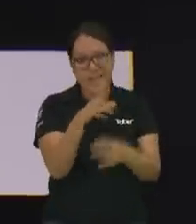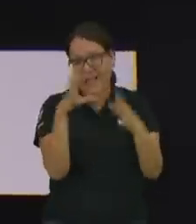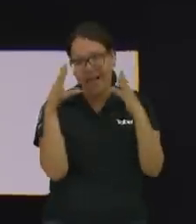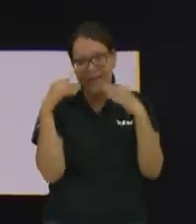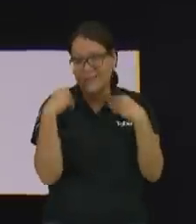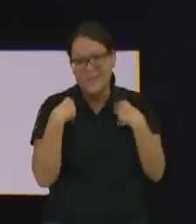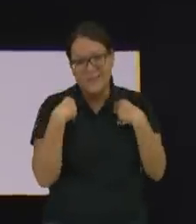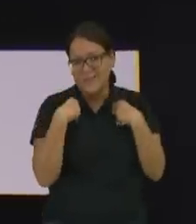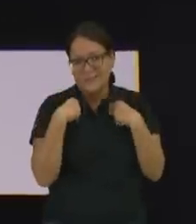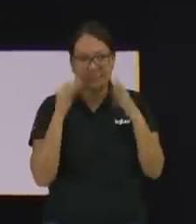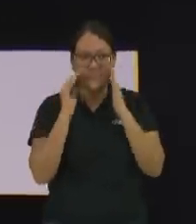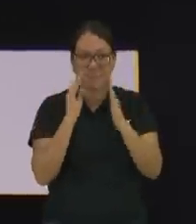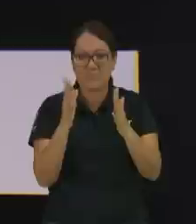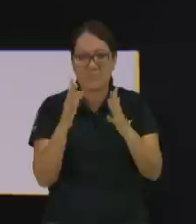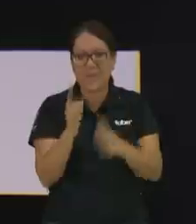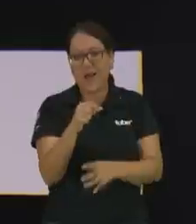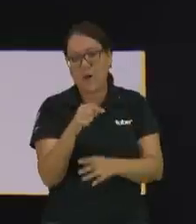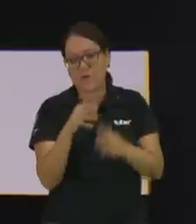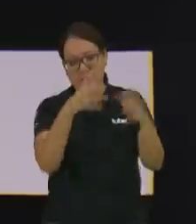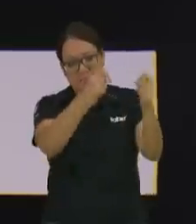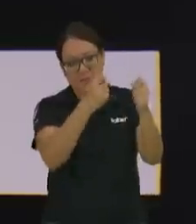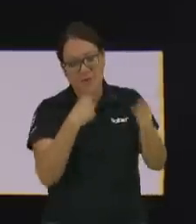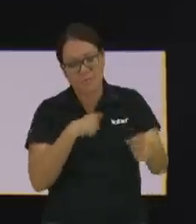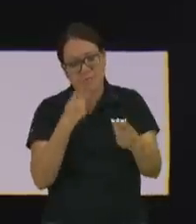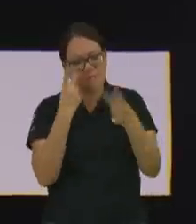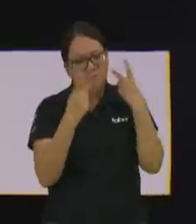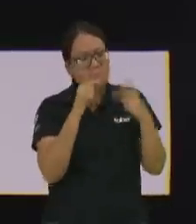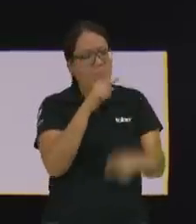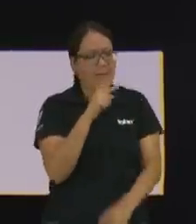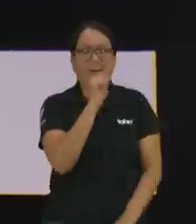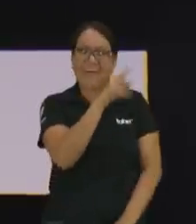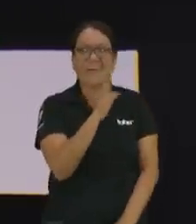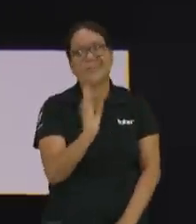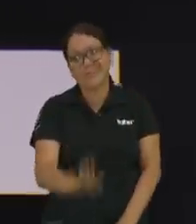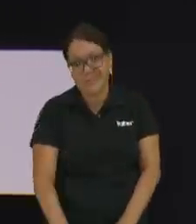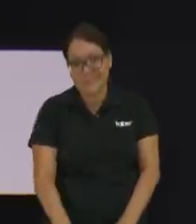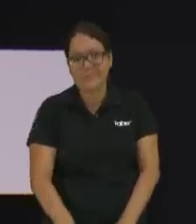hoy que vamos a Marión hoy que vamos a predicar a la cárcel ahí están